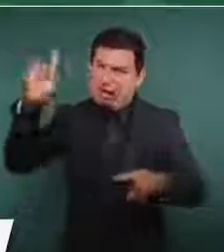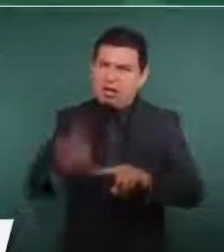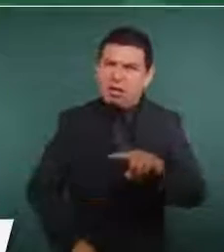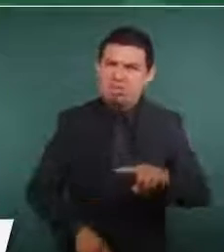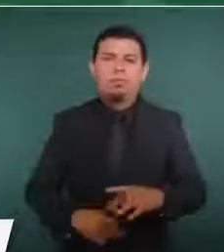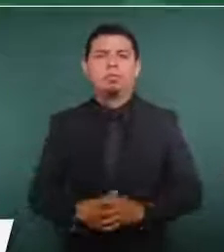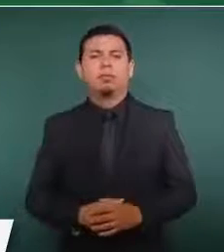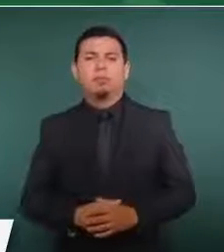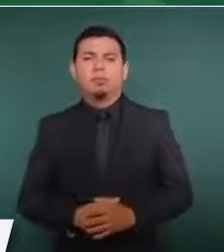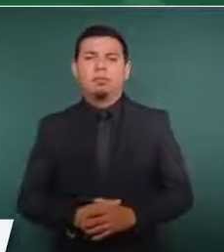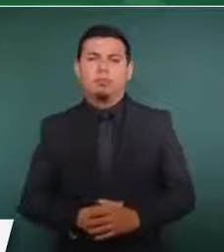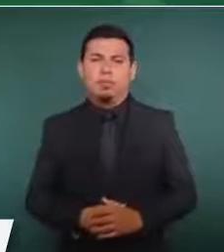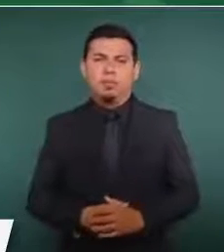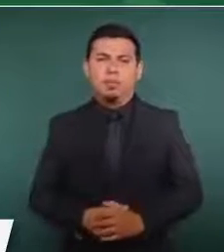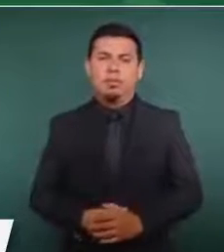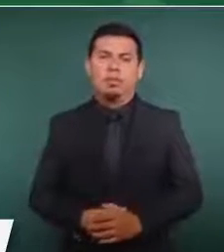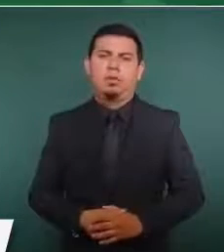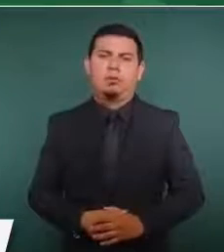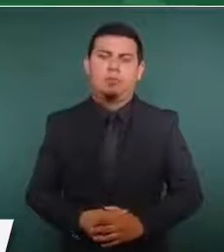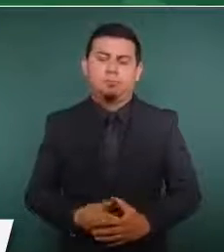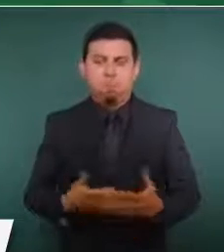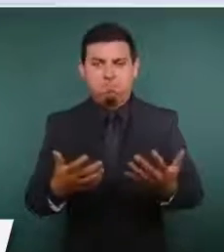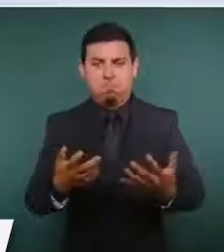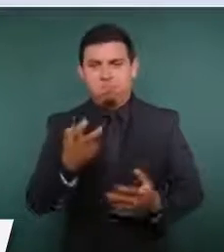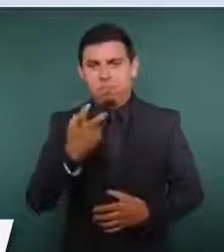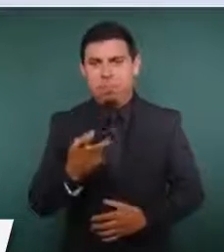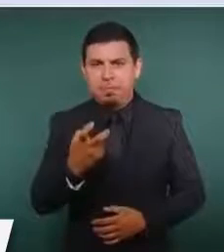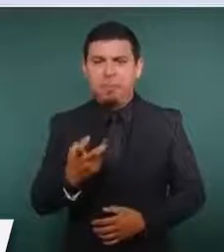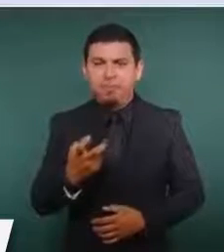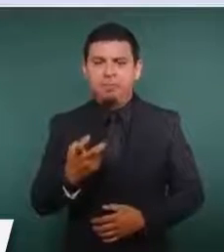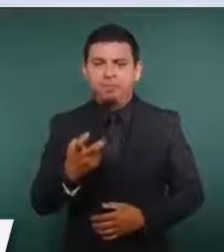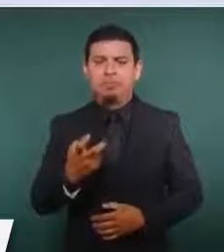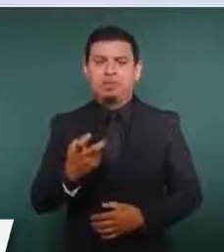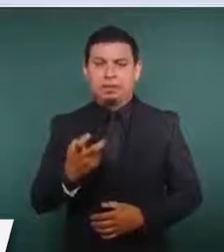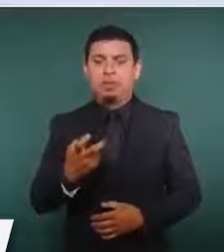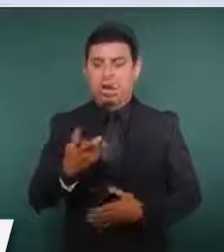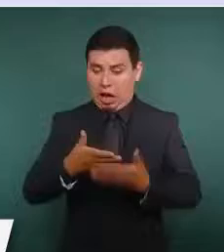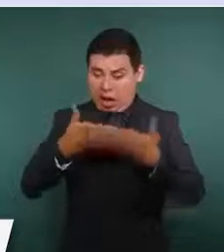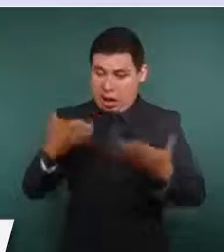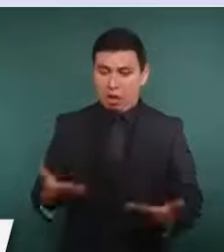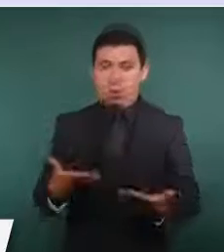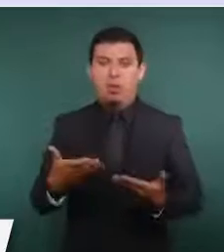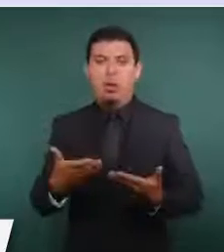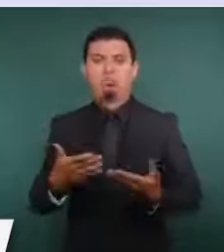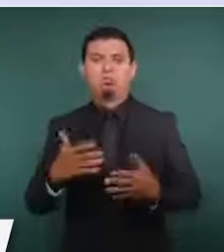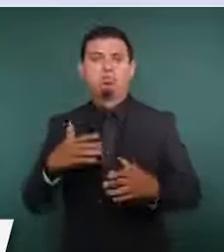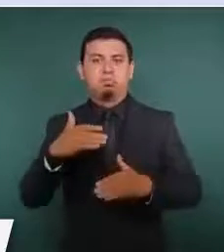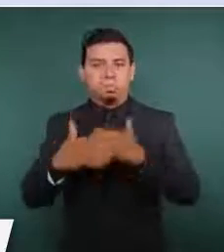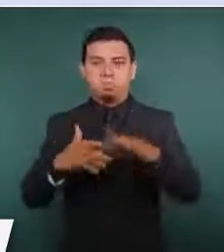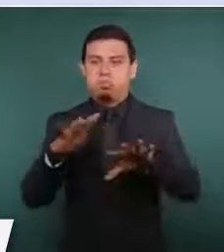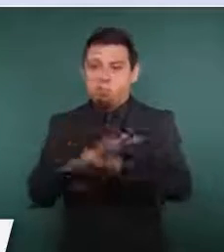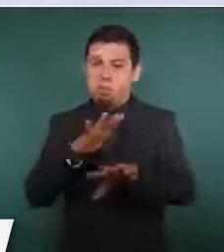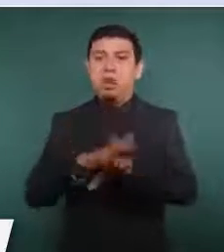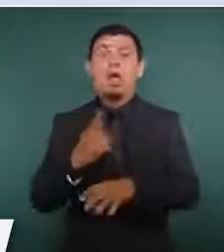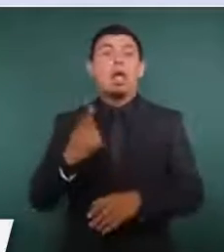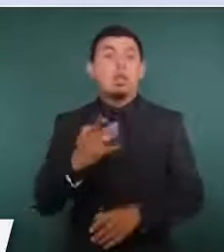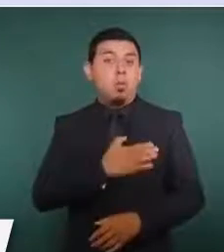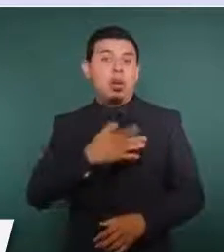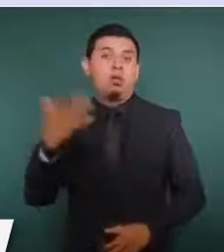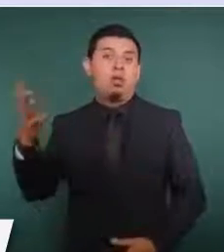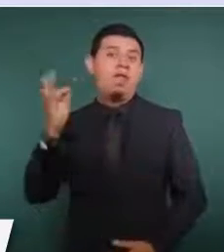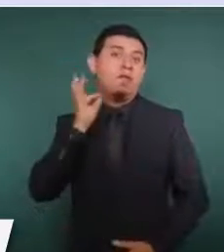Entonces, sí son tiempos interesantes, qué bien que la fiscalía